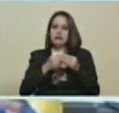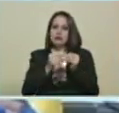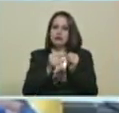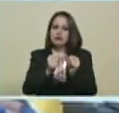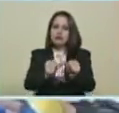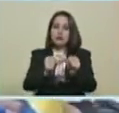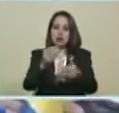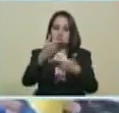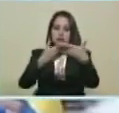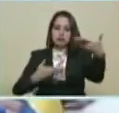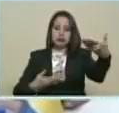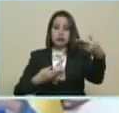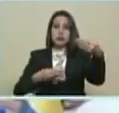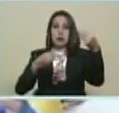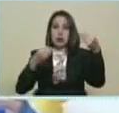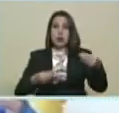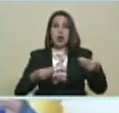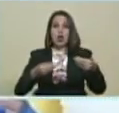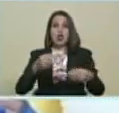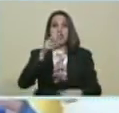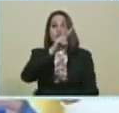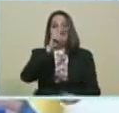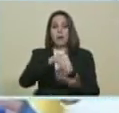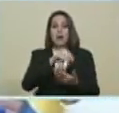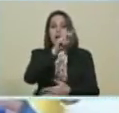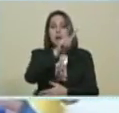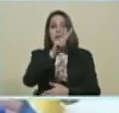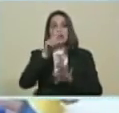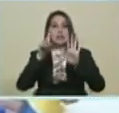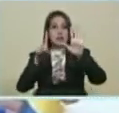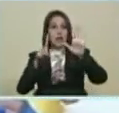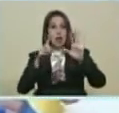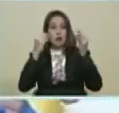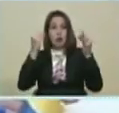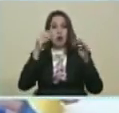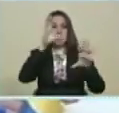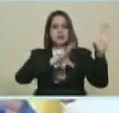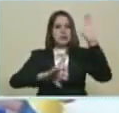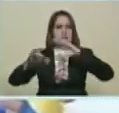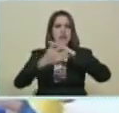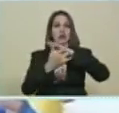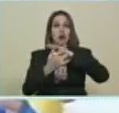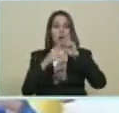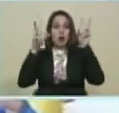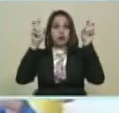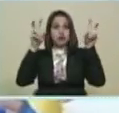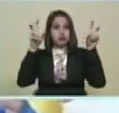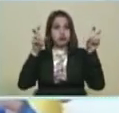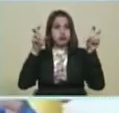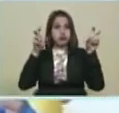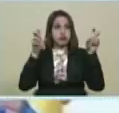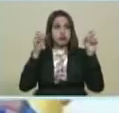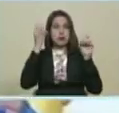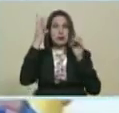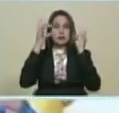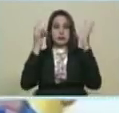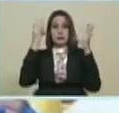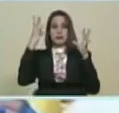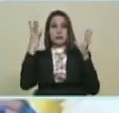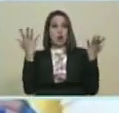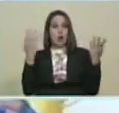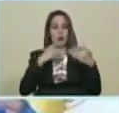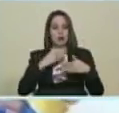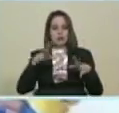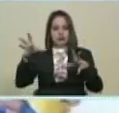agenda 2026 De la OIC Sobre ciencia Tecnología E innovación Que será adoptada